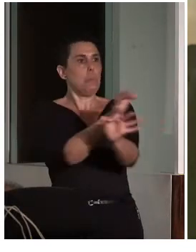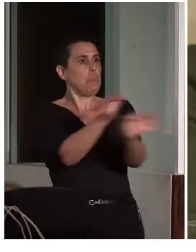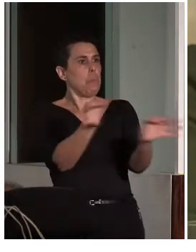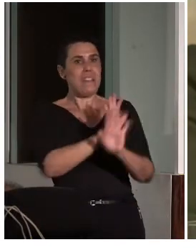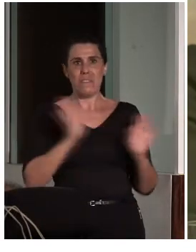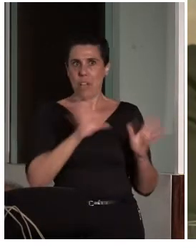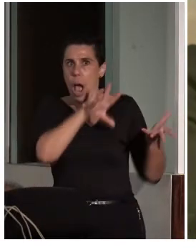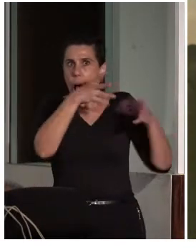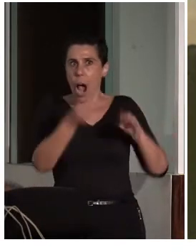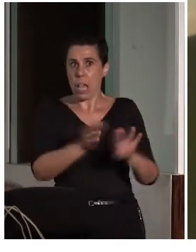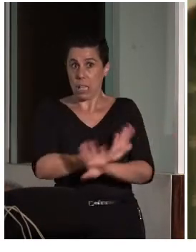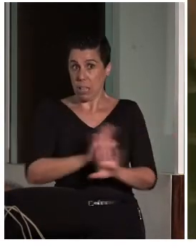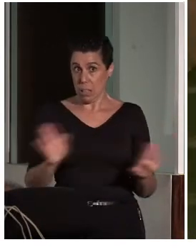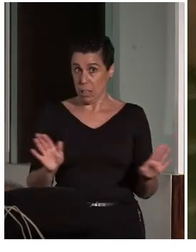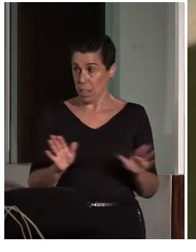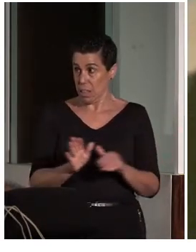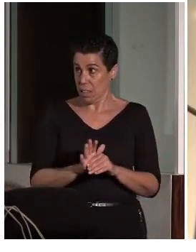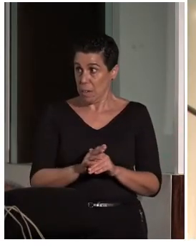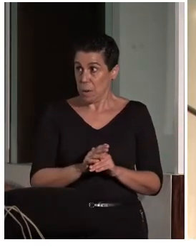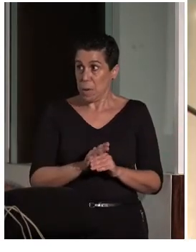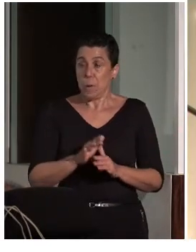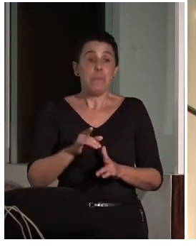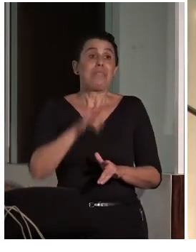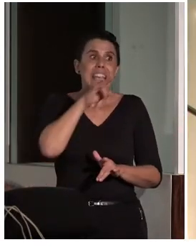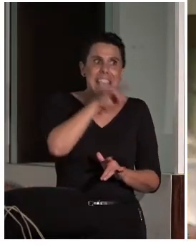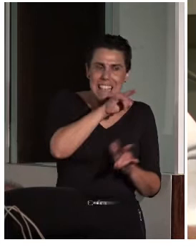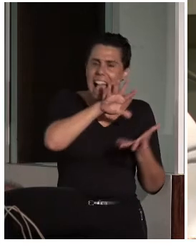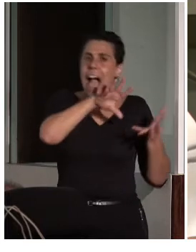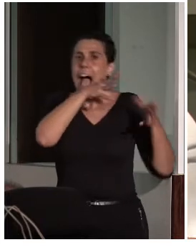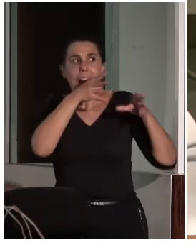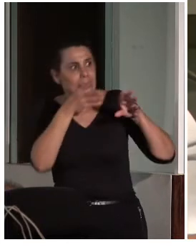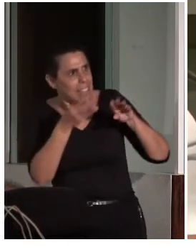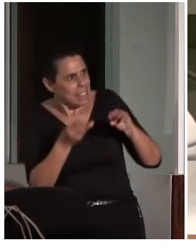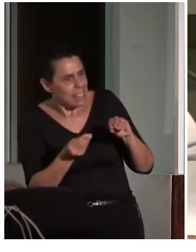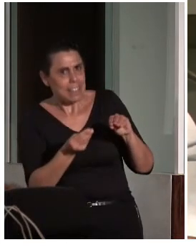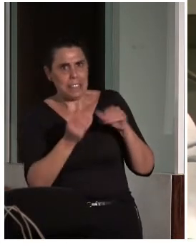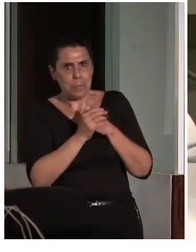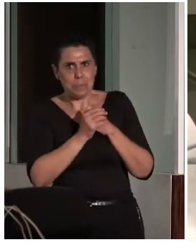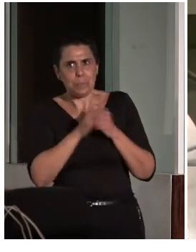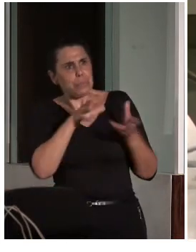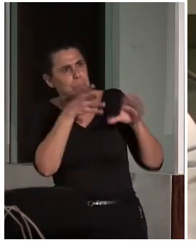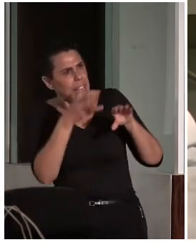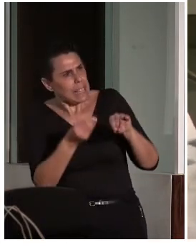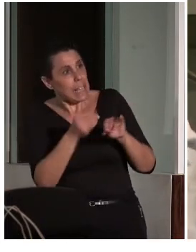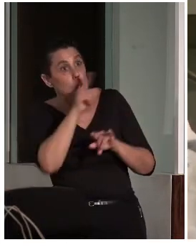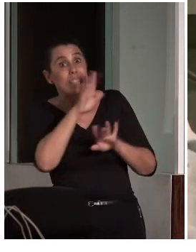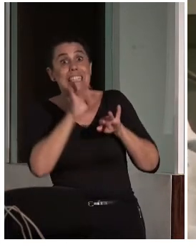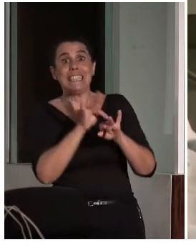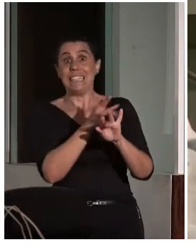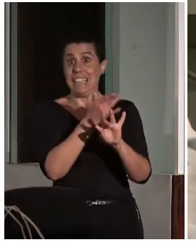es que esa adaptación, esa sensibilidad,